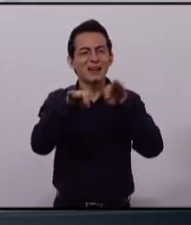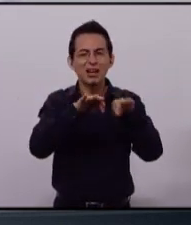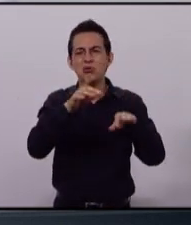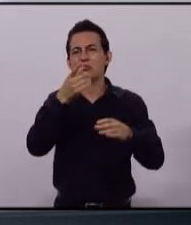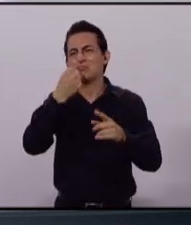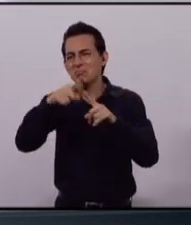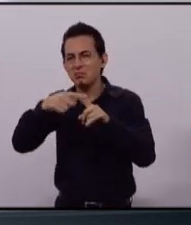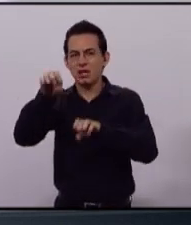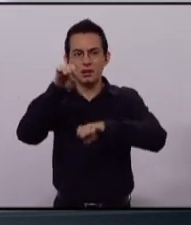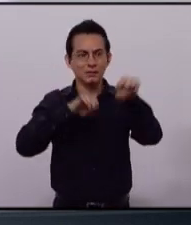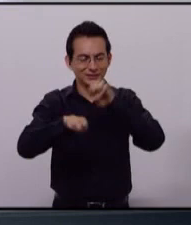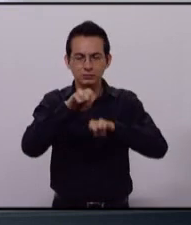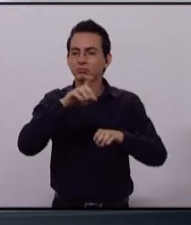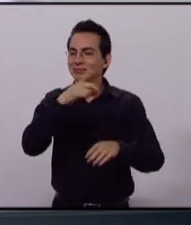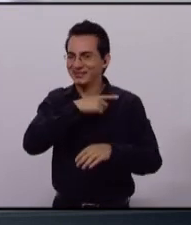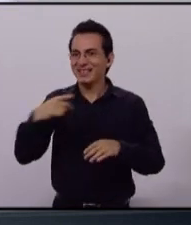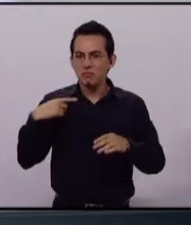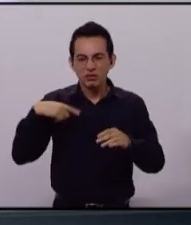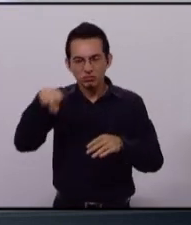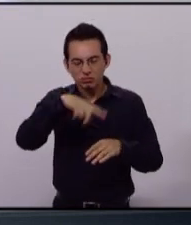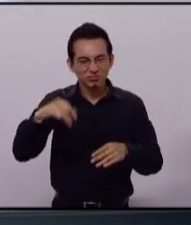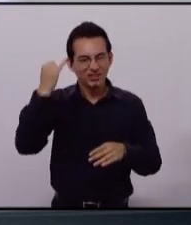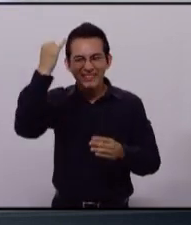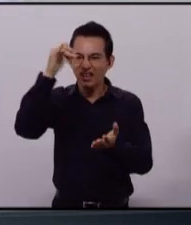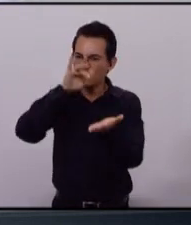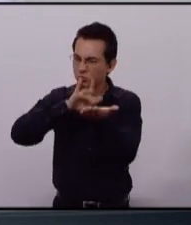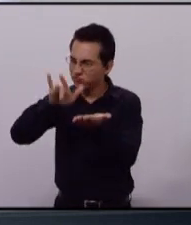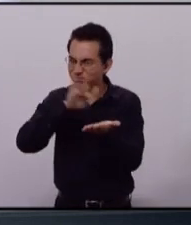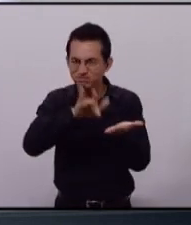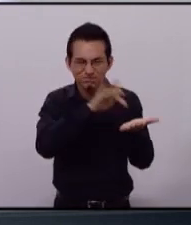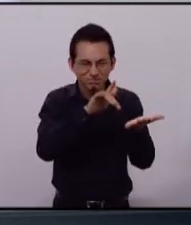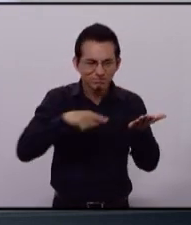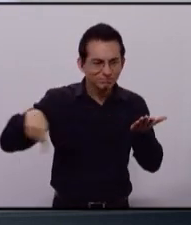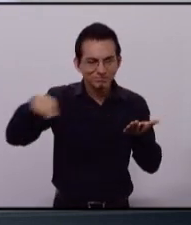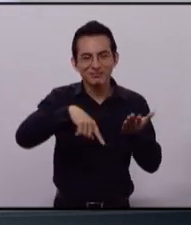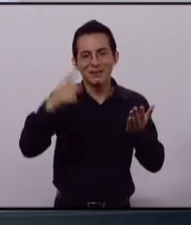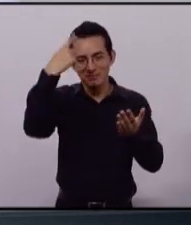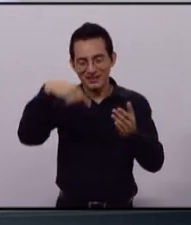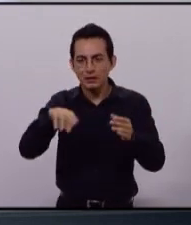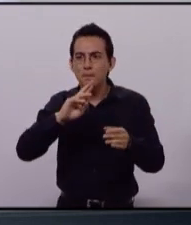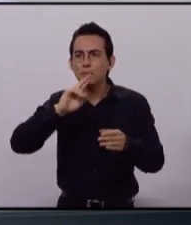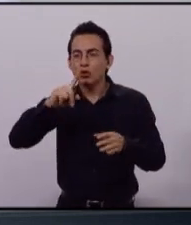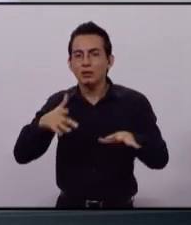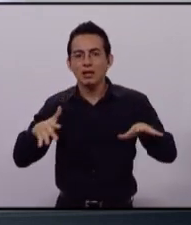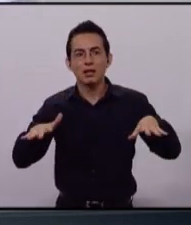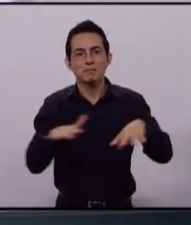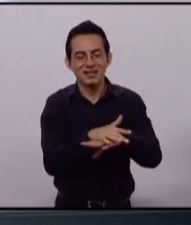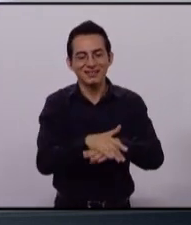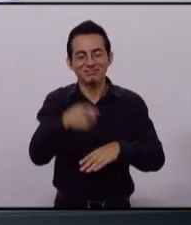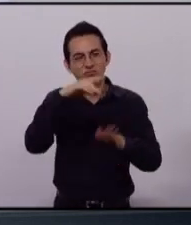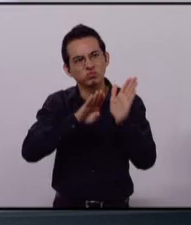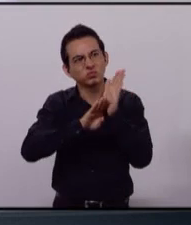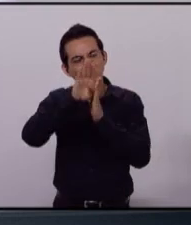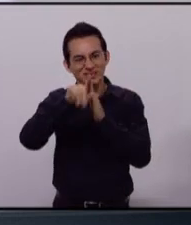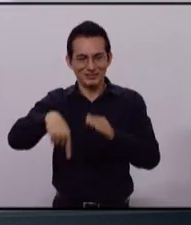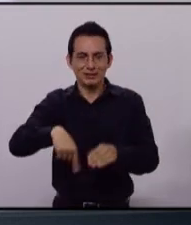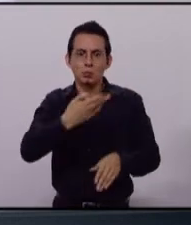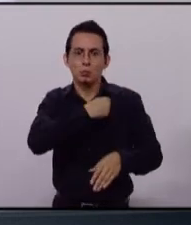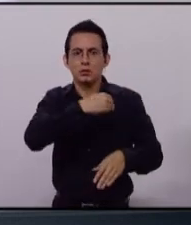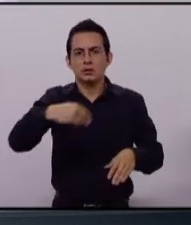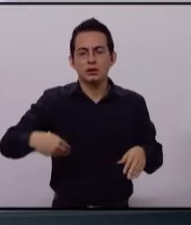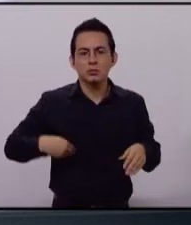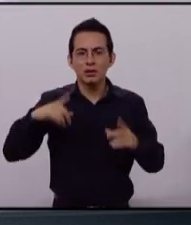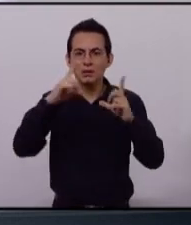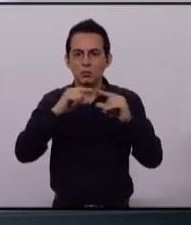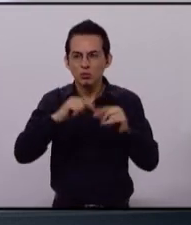todos los empresarios impulsen verdaderamente una profunda renovación del desarrollo económico de nuestro municipio, que hoy vemos